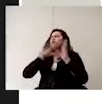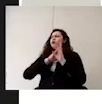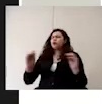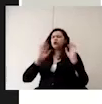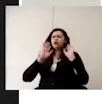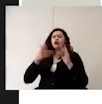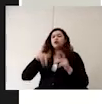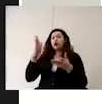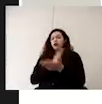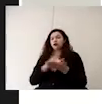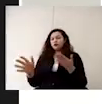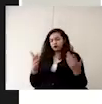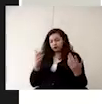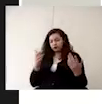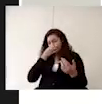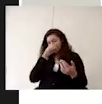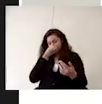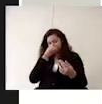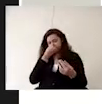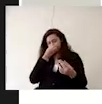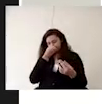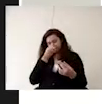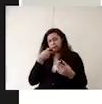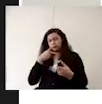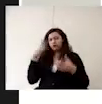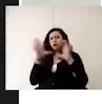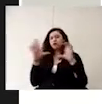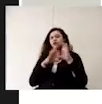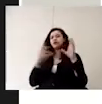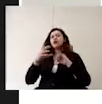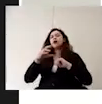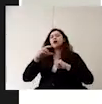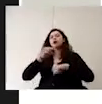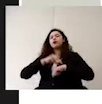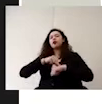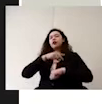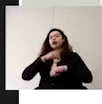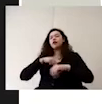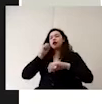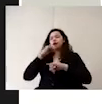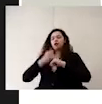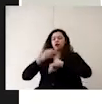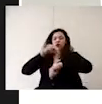además de eso debe acompañarse de un certificado médico y un médico debe